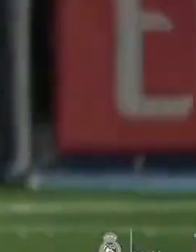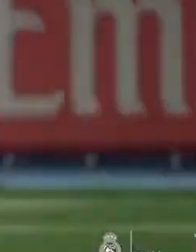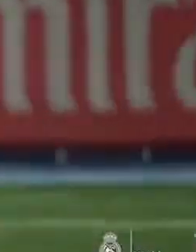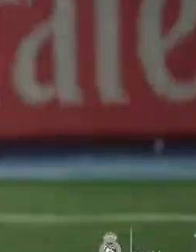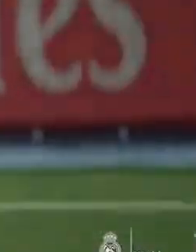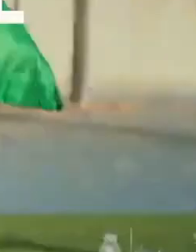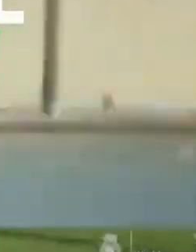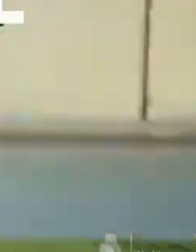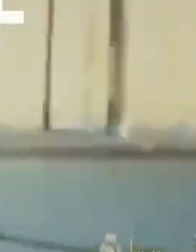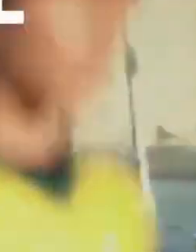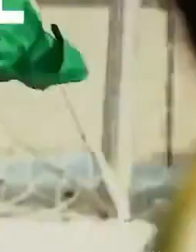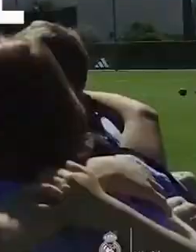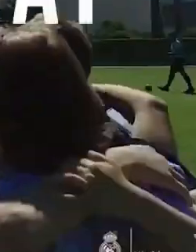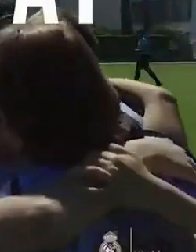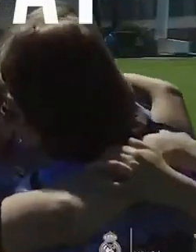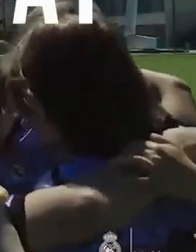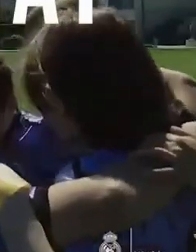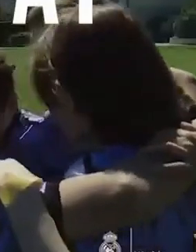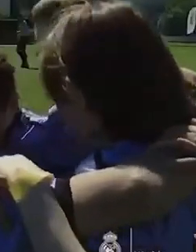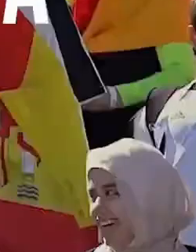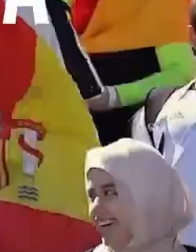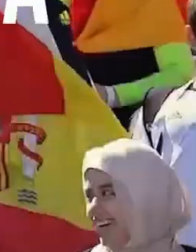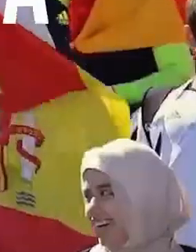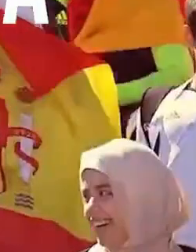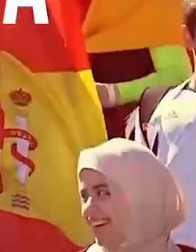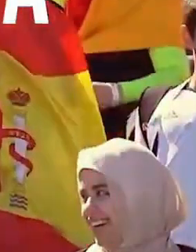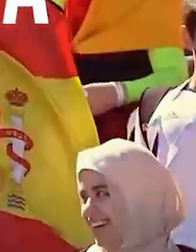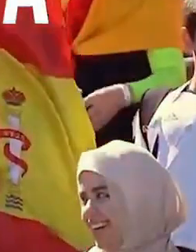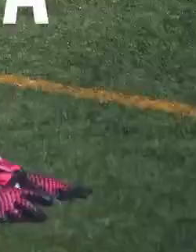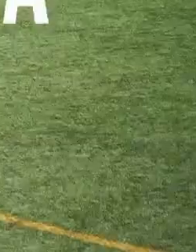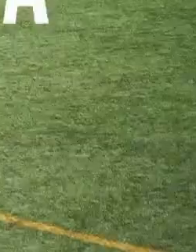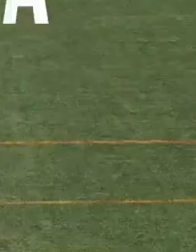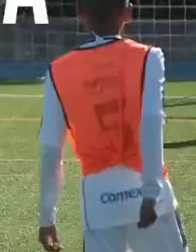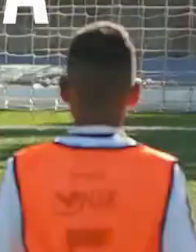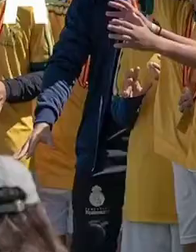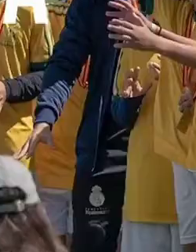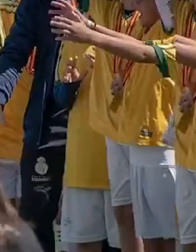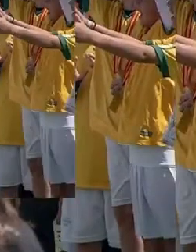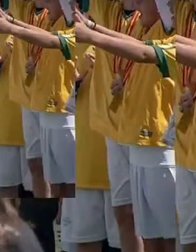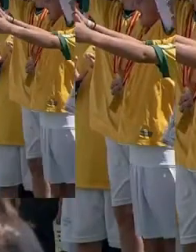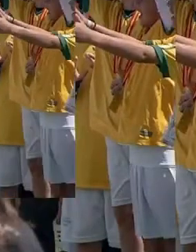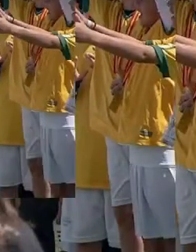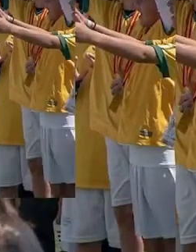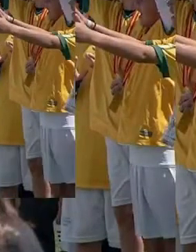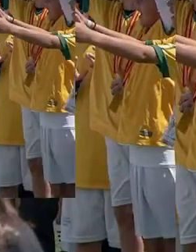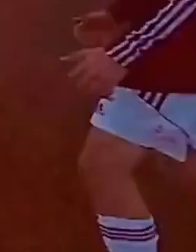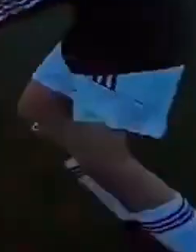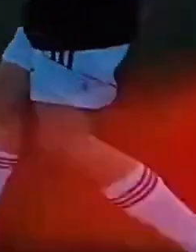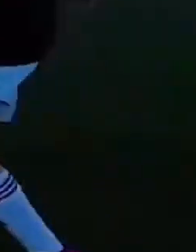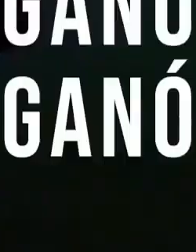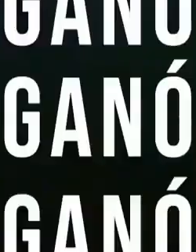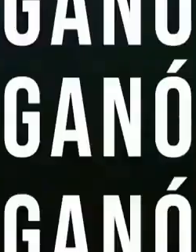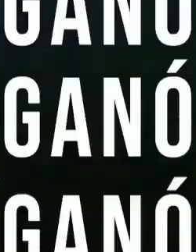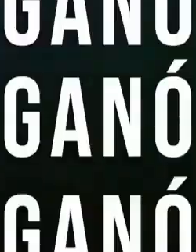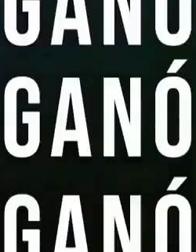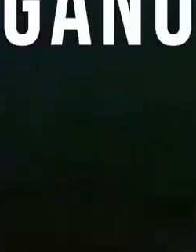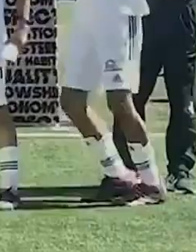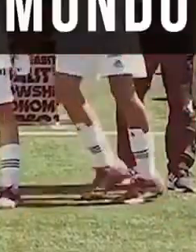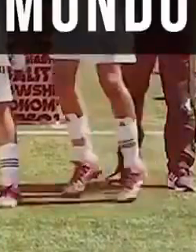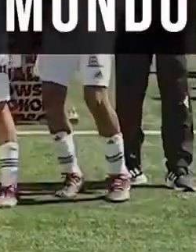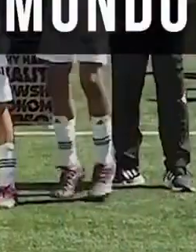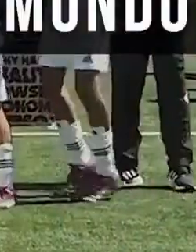como Estados Unidos, Brasil y Uruguay. Se enfrentaron contra España en la semifinal ganando 4 a 1 y en la final